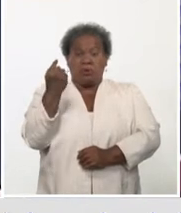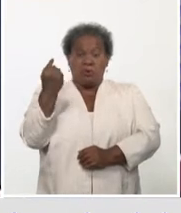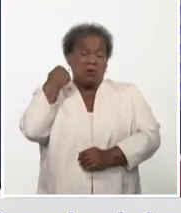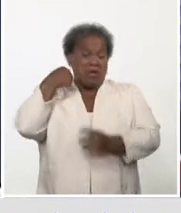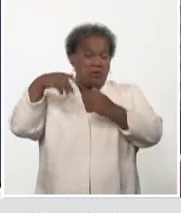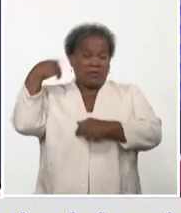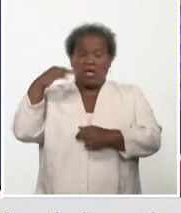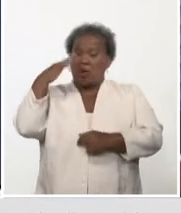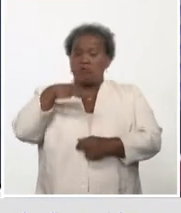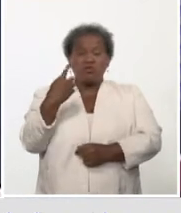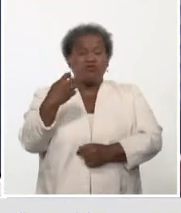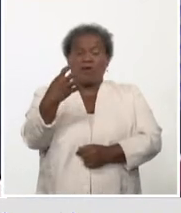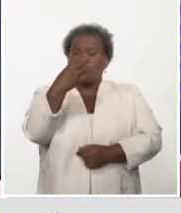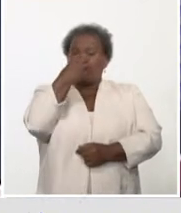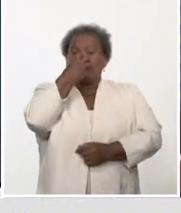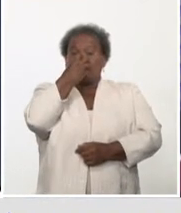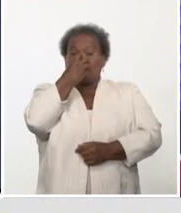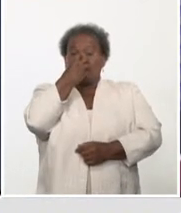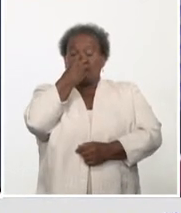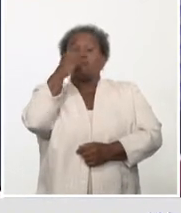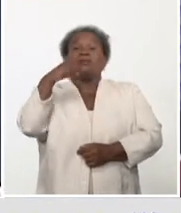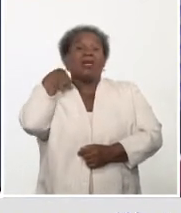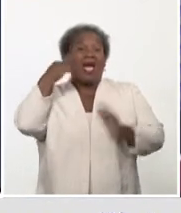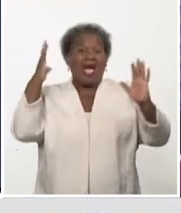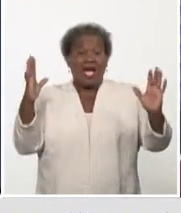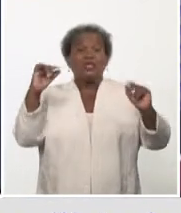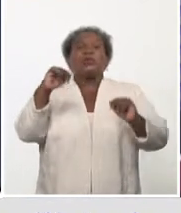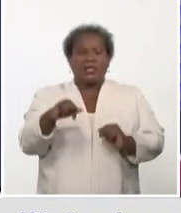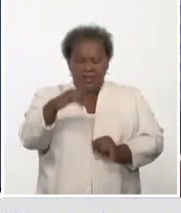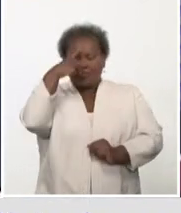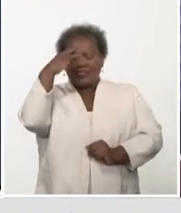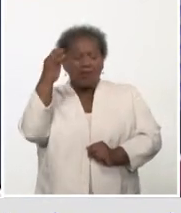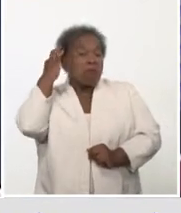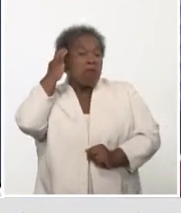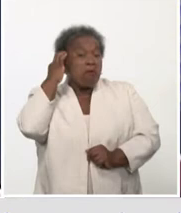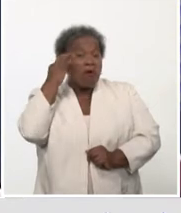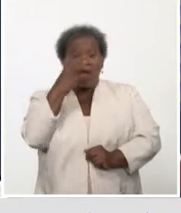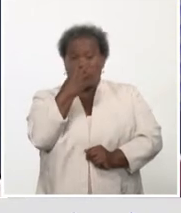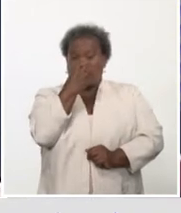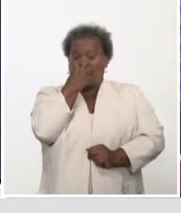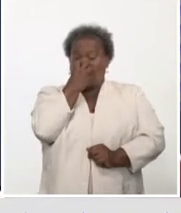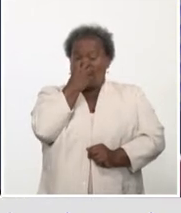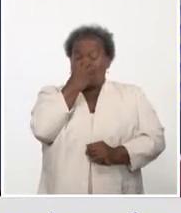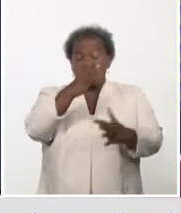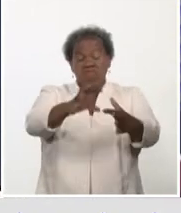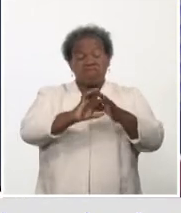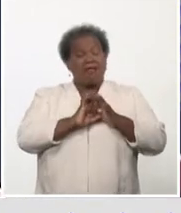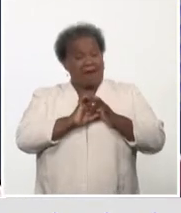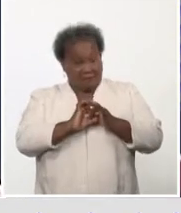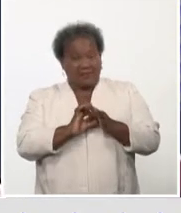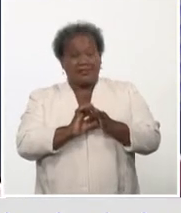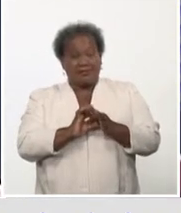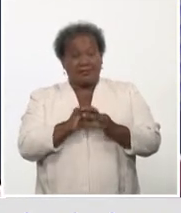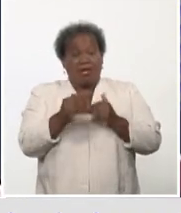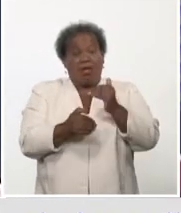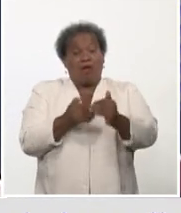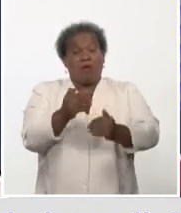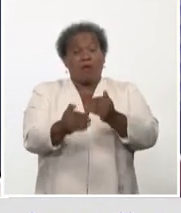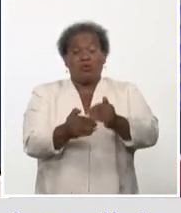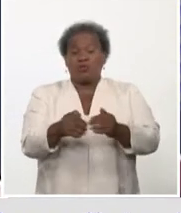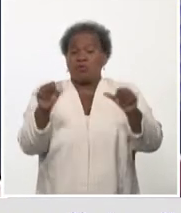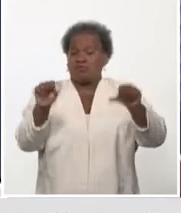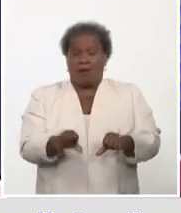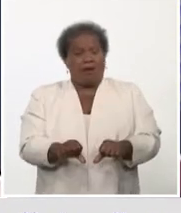este año, insisto, el comportamiento ha sido al incremento y a la evolución desfavorable